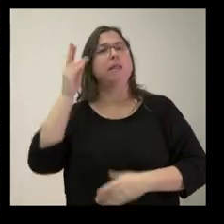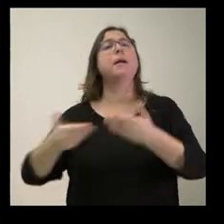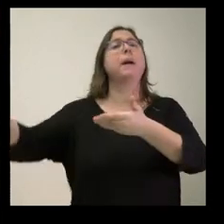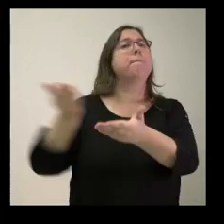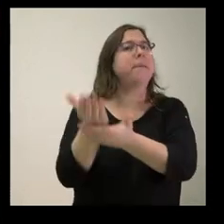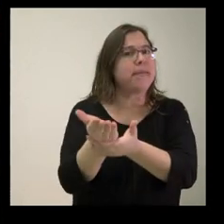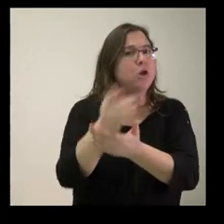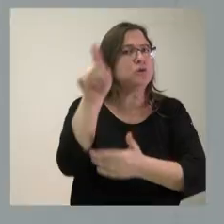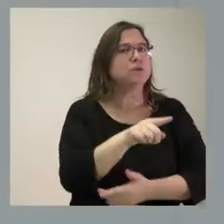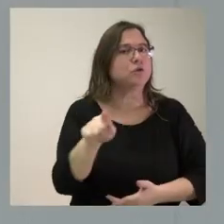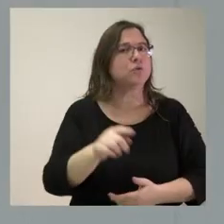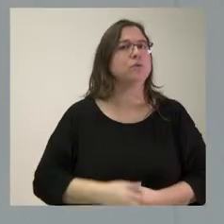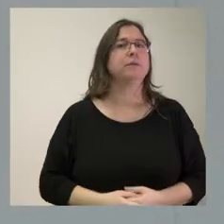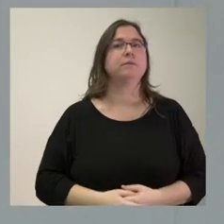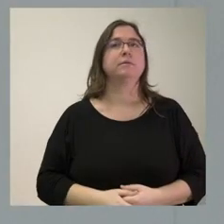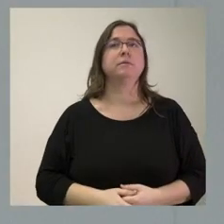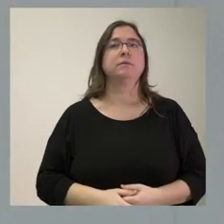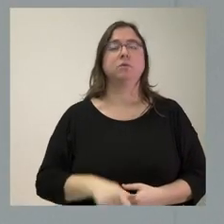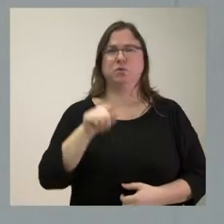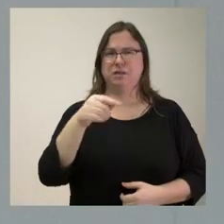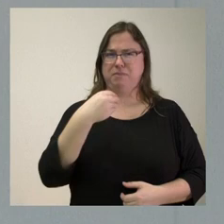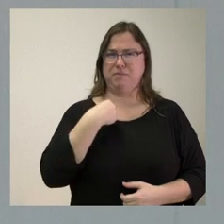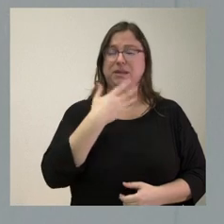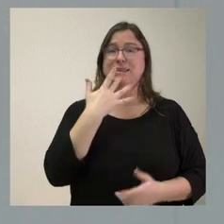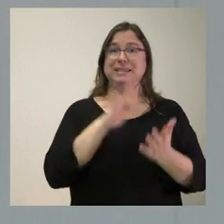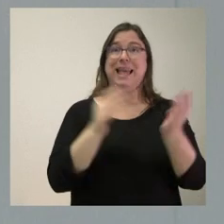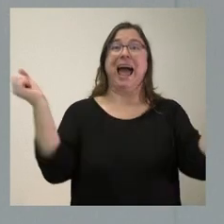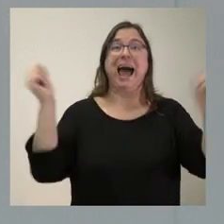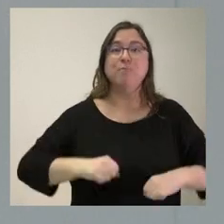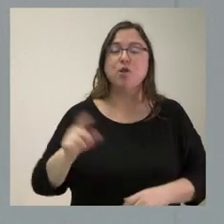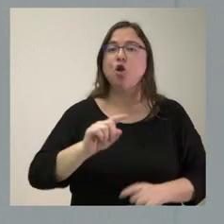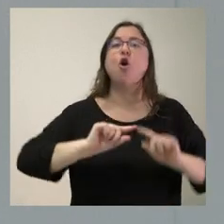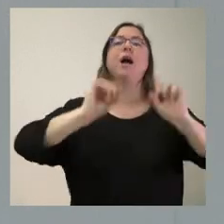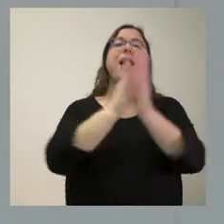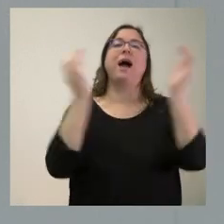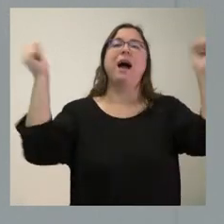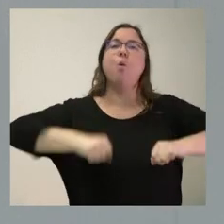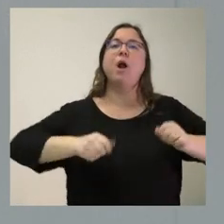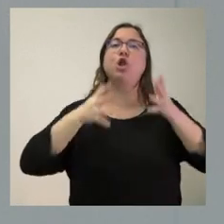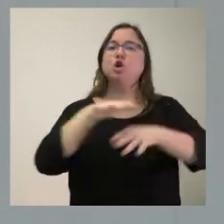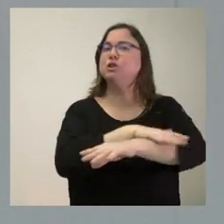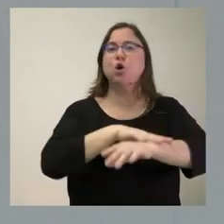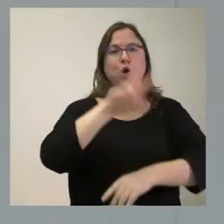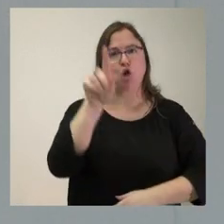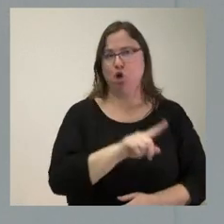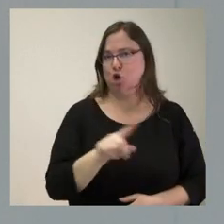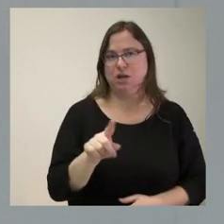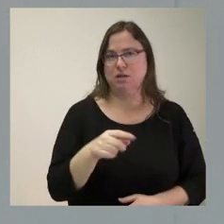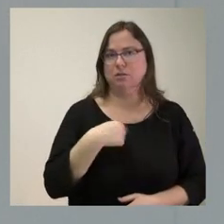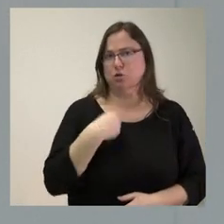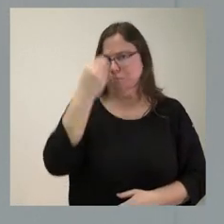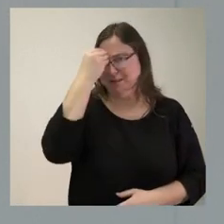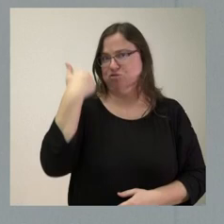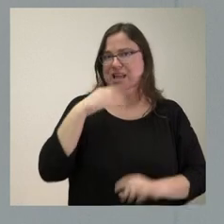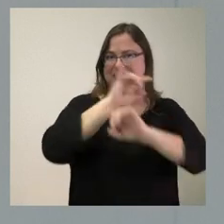Perdón, muchas gracias. Usted plantea si se aprobó algo. No hubo un acuerdo del Consejo de Gobierno. Yo creo que eso sí quedó claro el otro